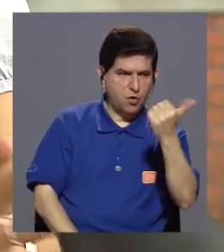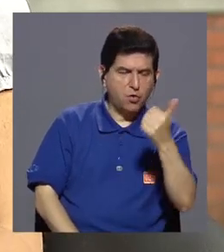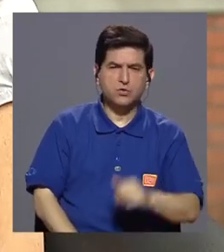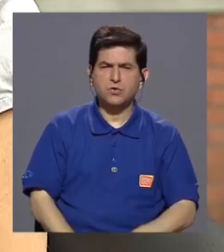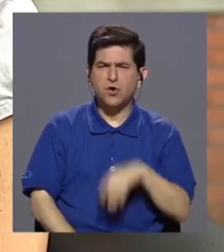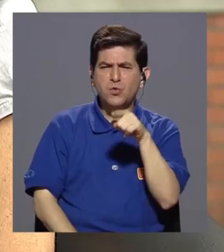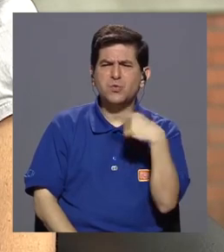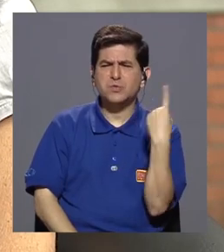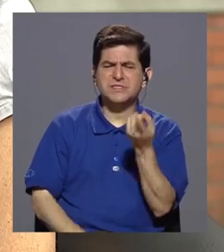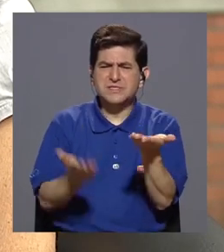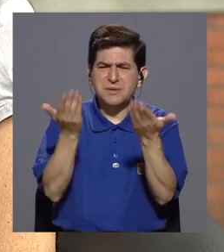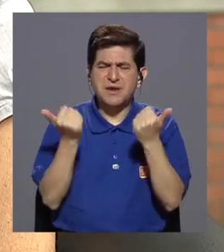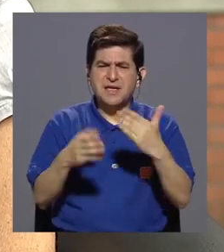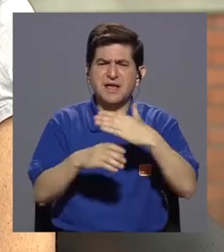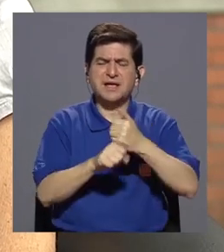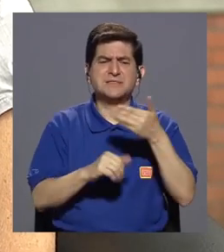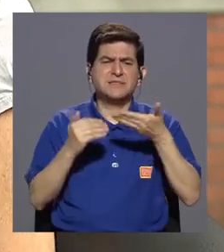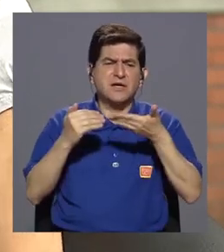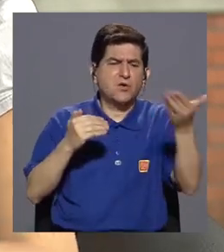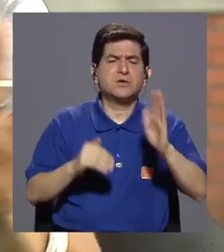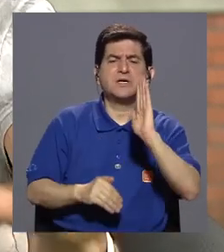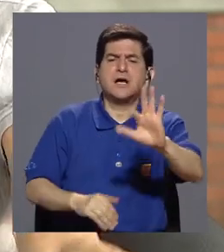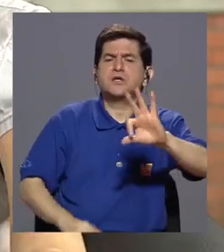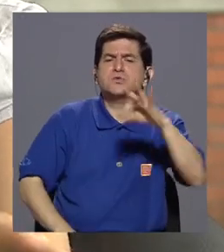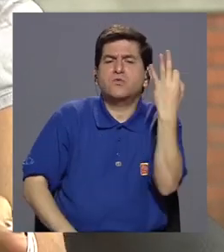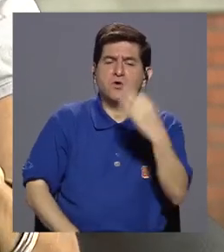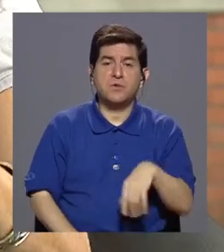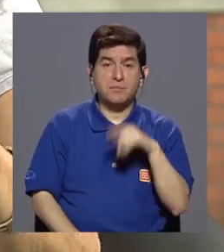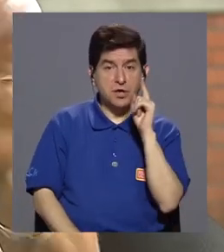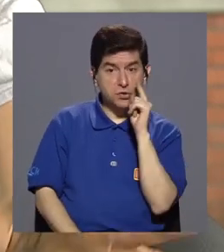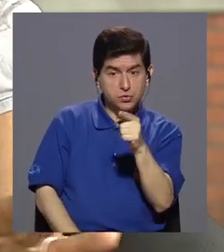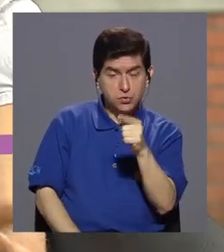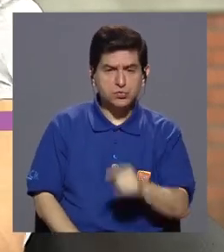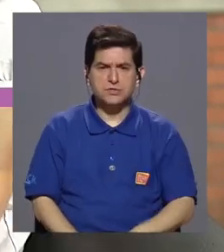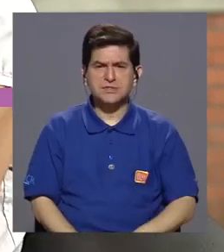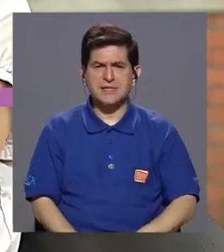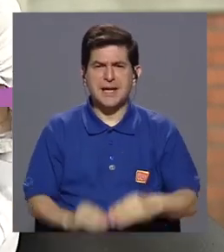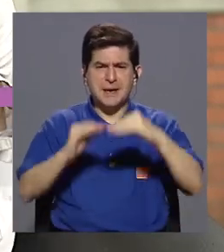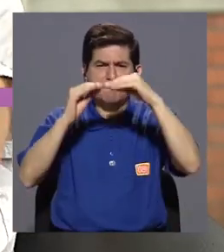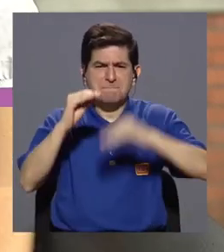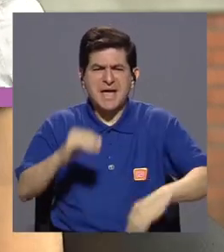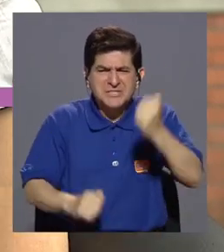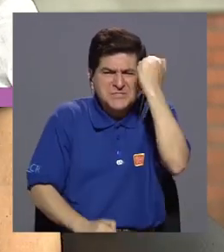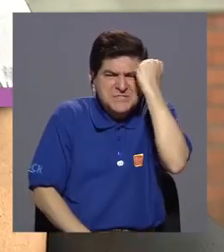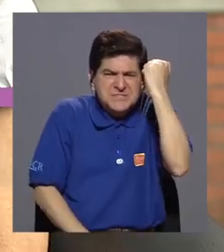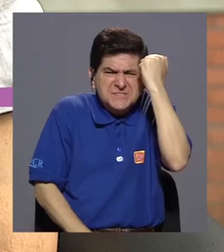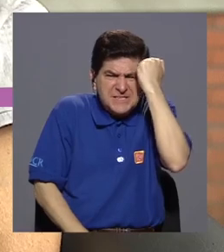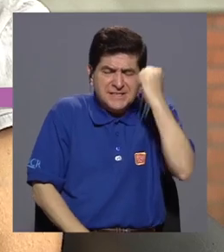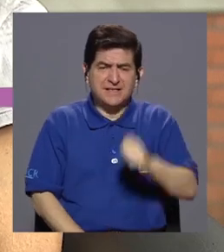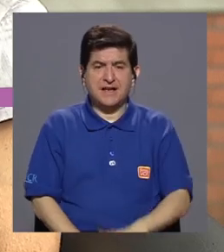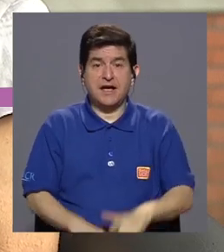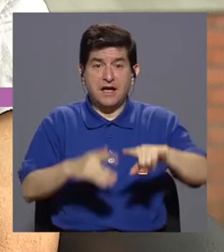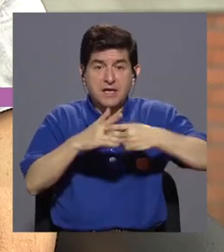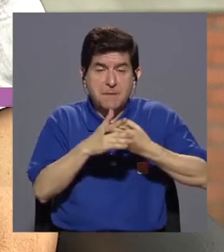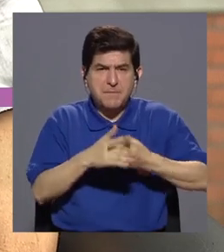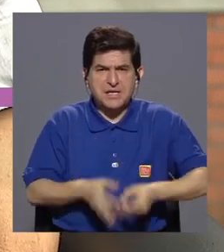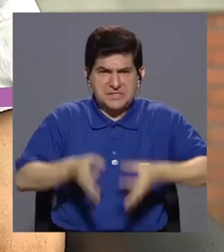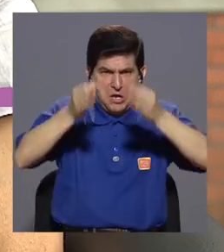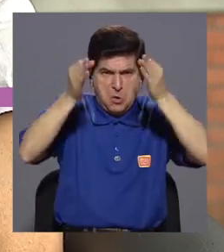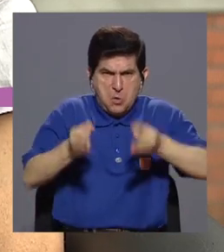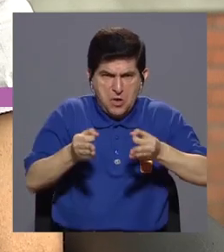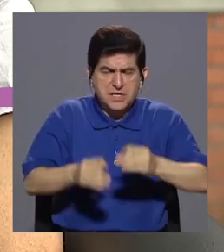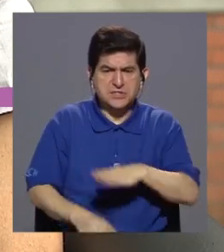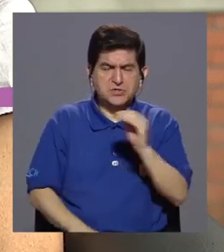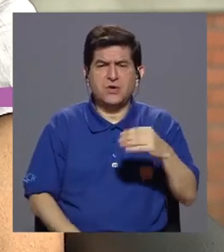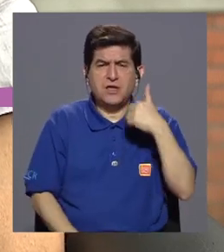que usted siempre quiere hacer las cosas a su manera. Es que si usted fuera menos terca, entonces, y me empiezan a juzgar y me empiezan